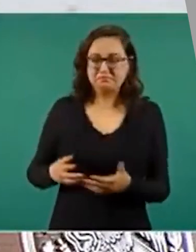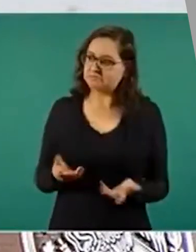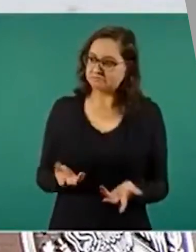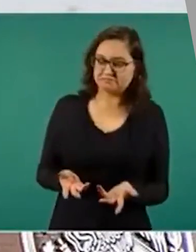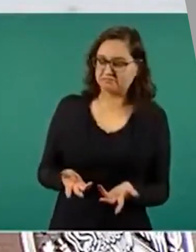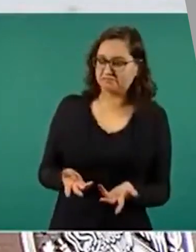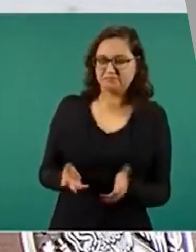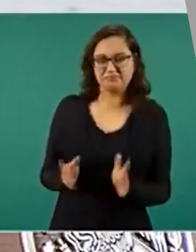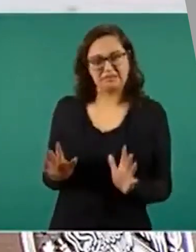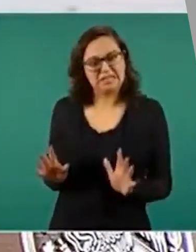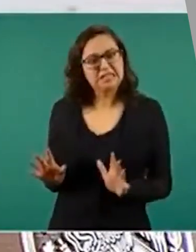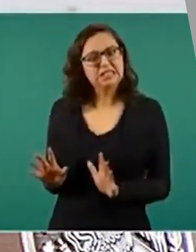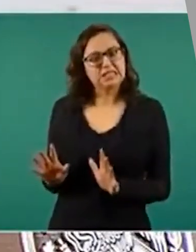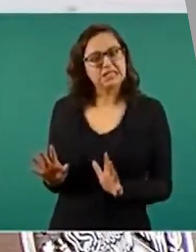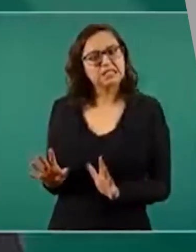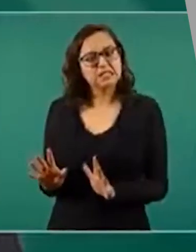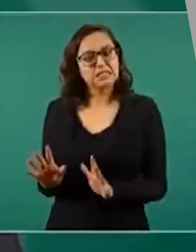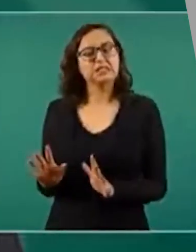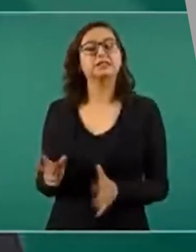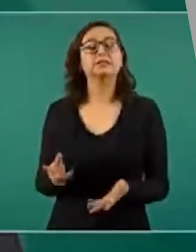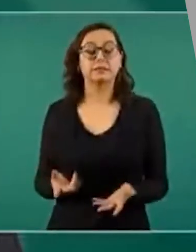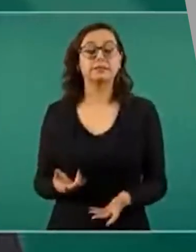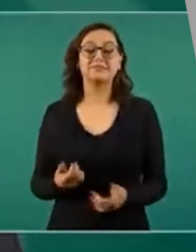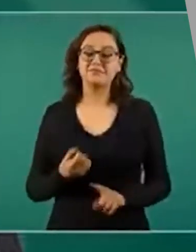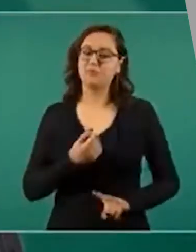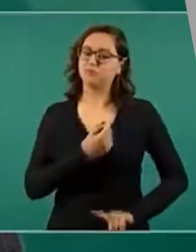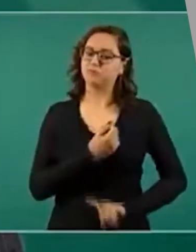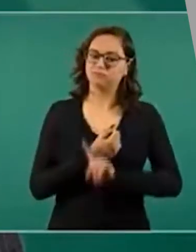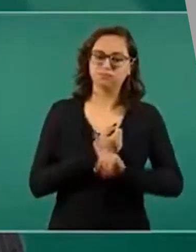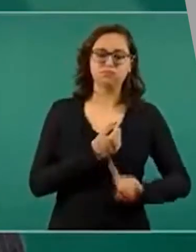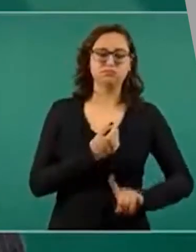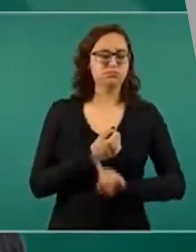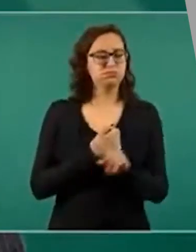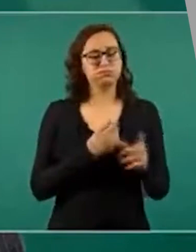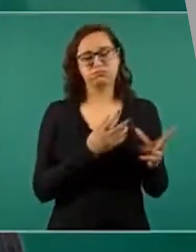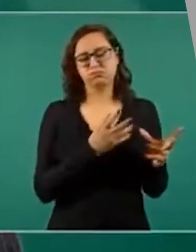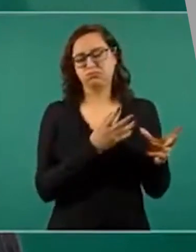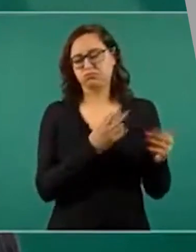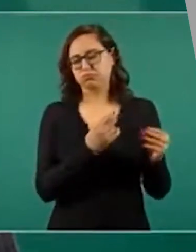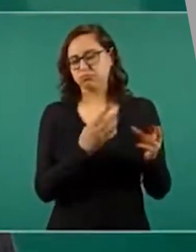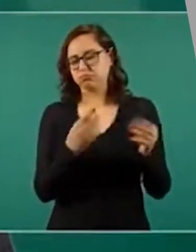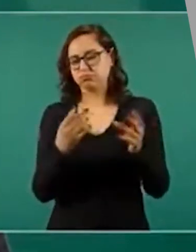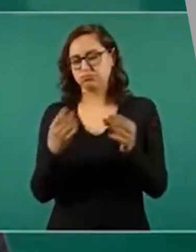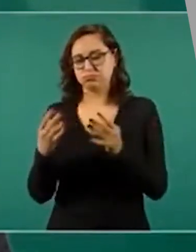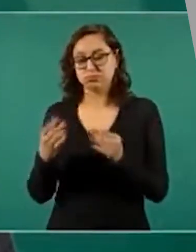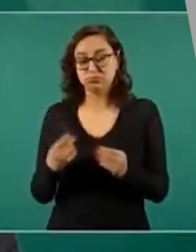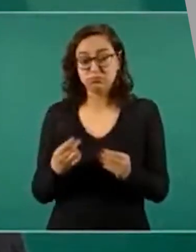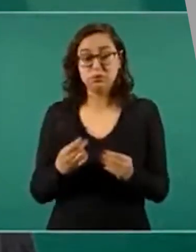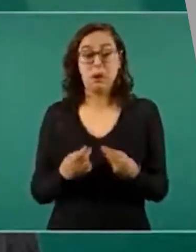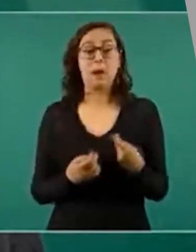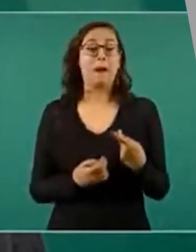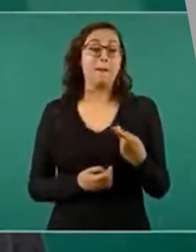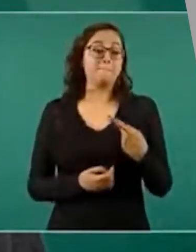tenemos que enfrentar las